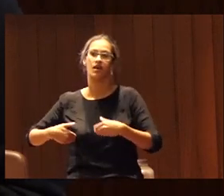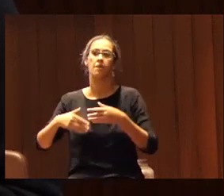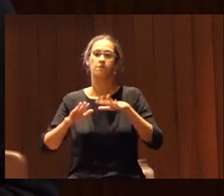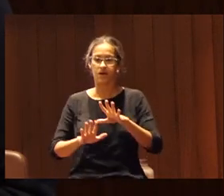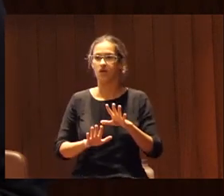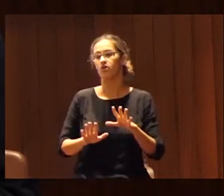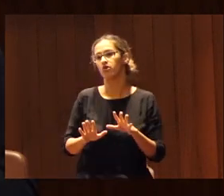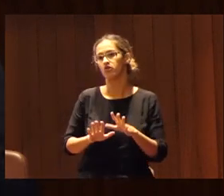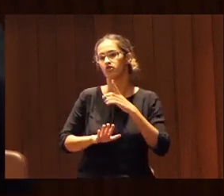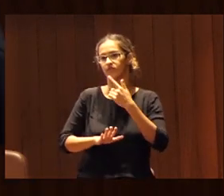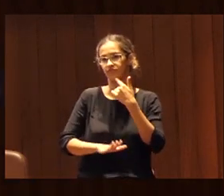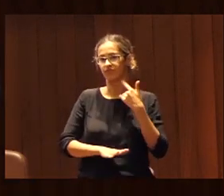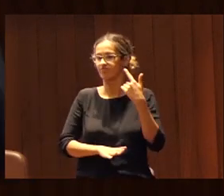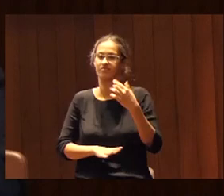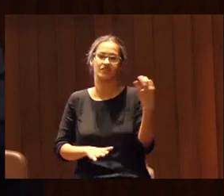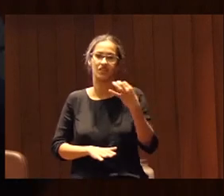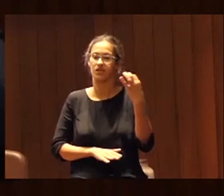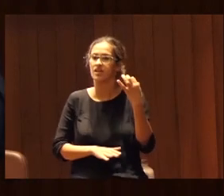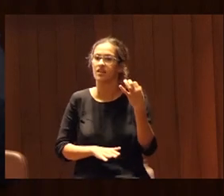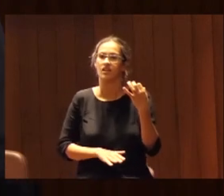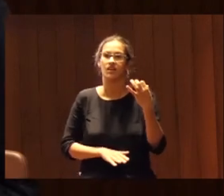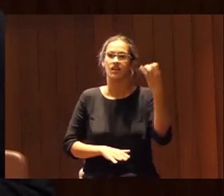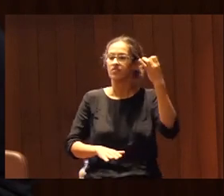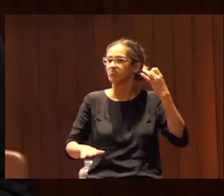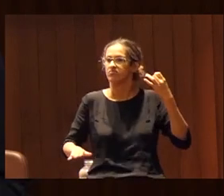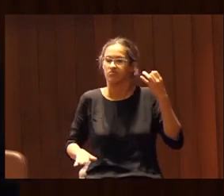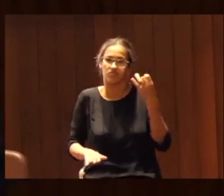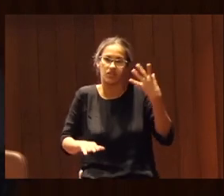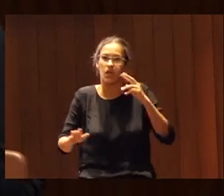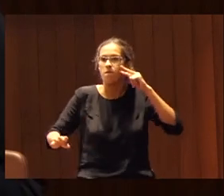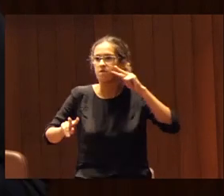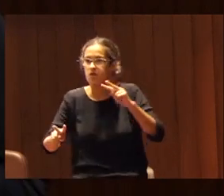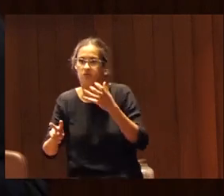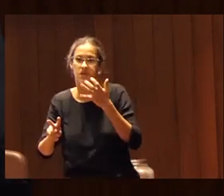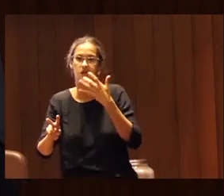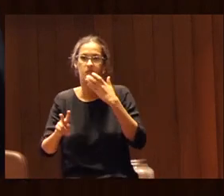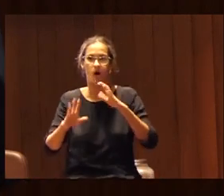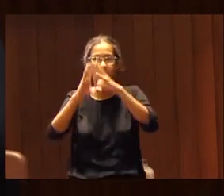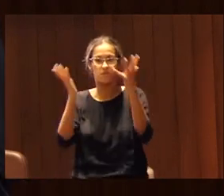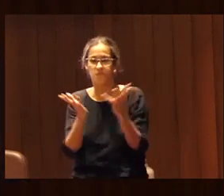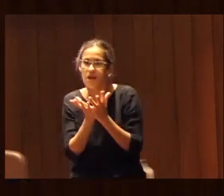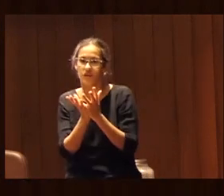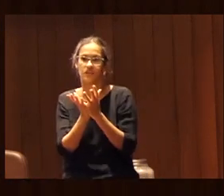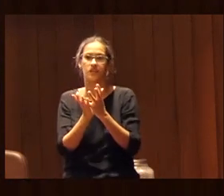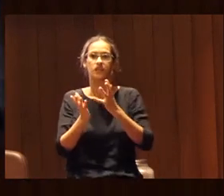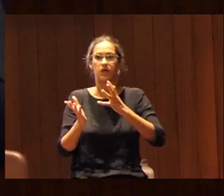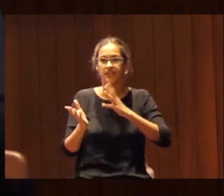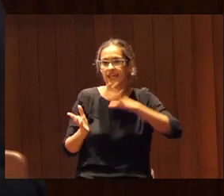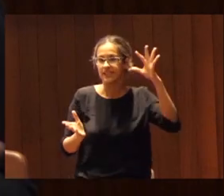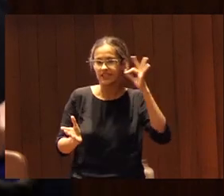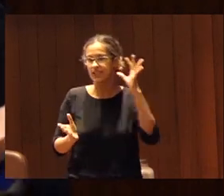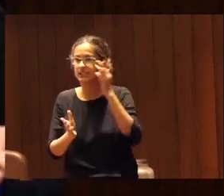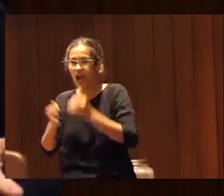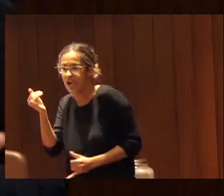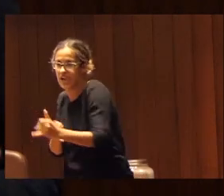iniciativas por ejemplo que había hacia gol o hacia la canasta observamos la dirección del balón de niña a niña de niña a niño de niño a niño